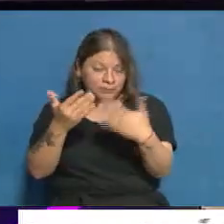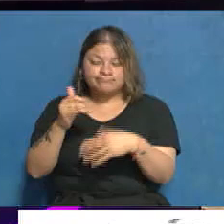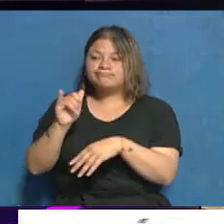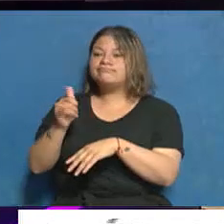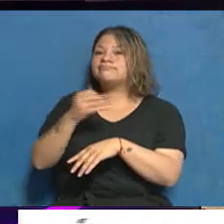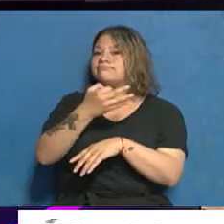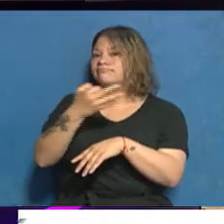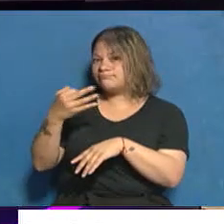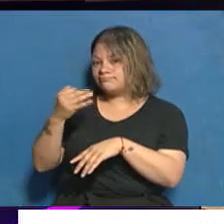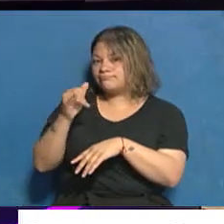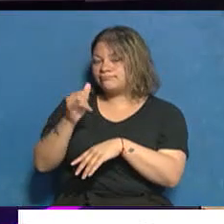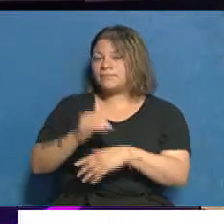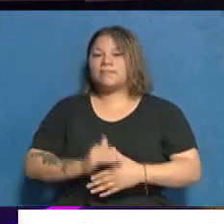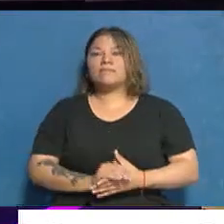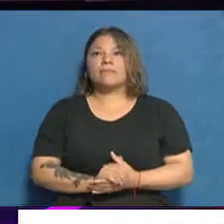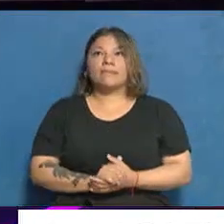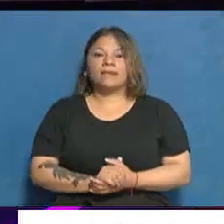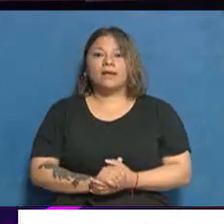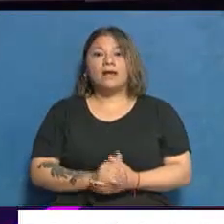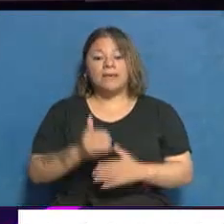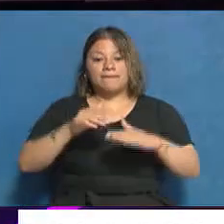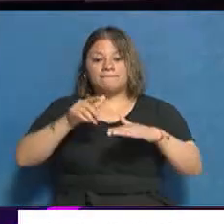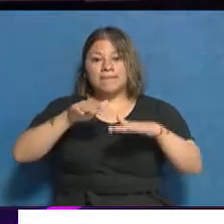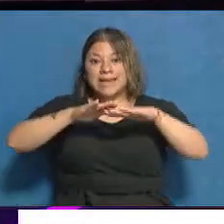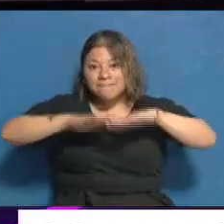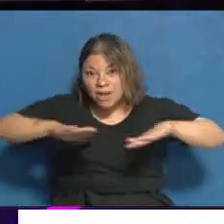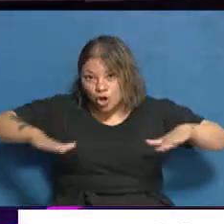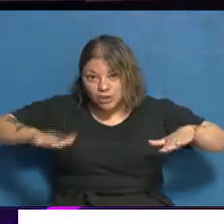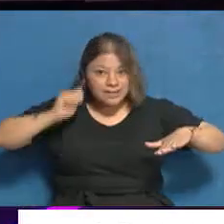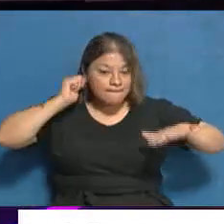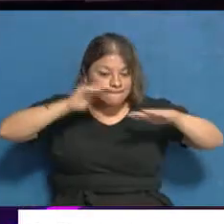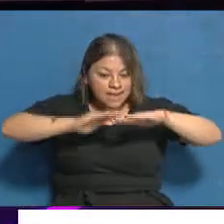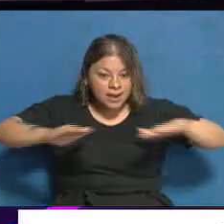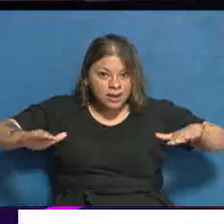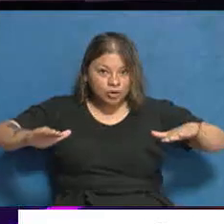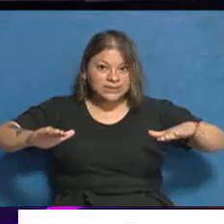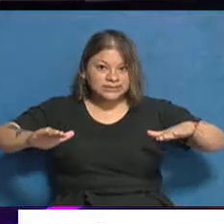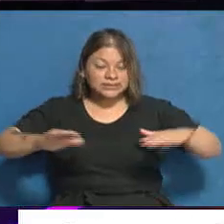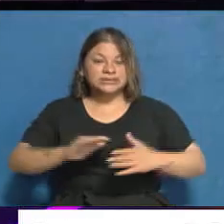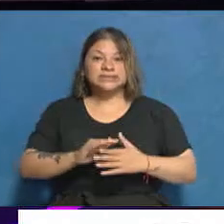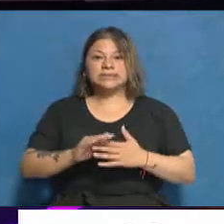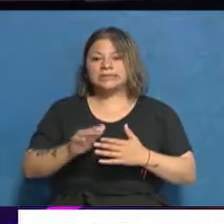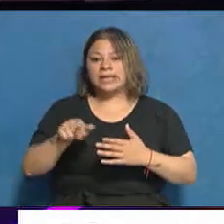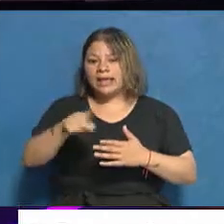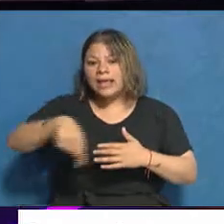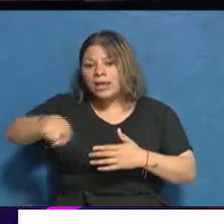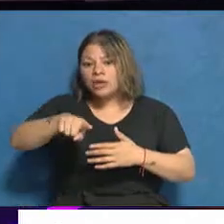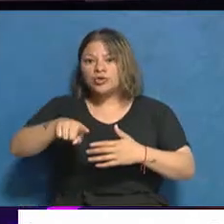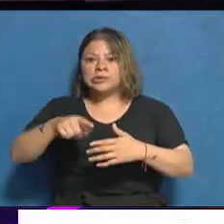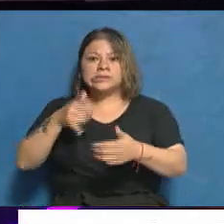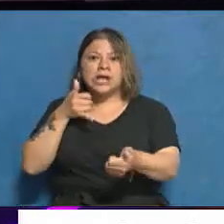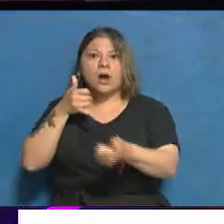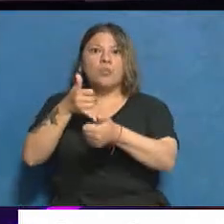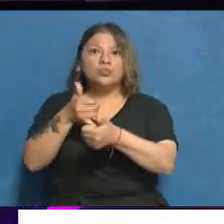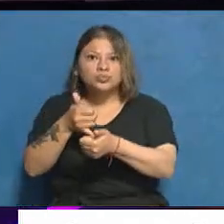claro. En donde habría menores de edad siendo parte de abusos sexuales